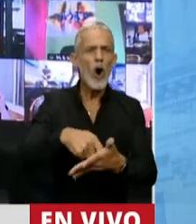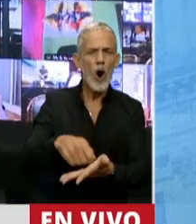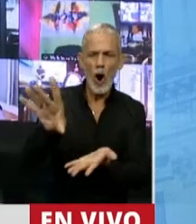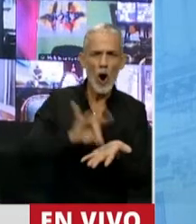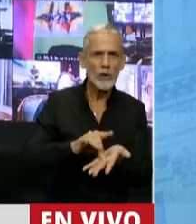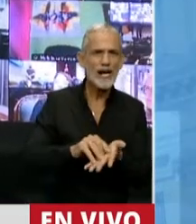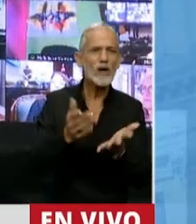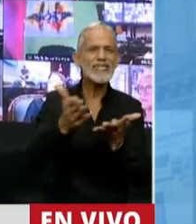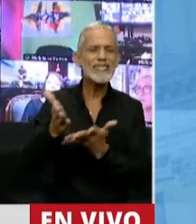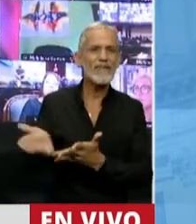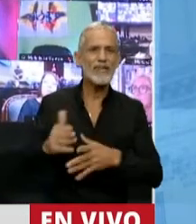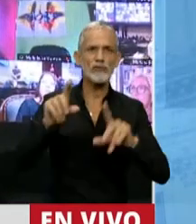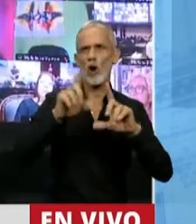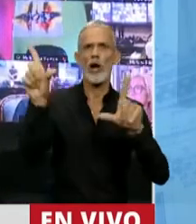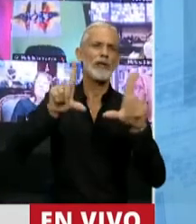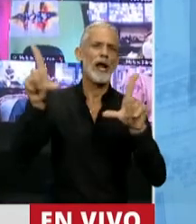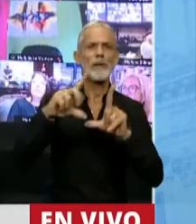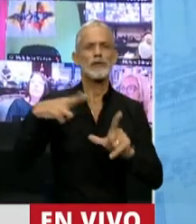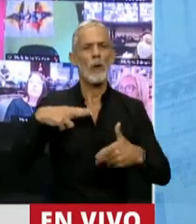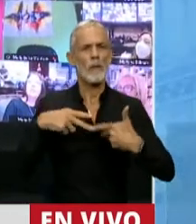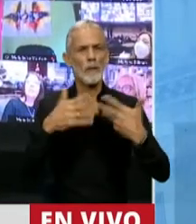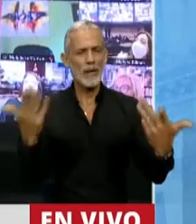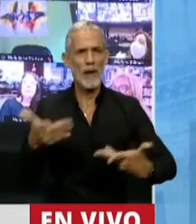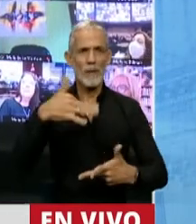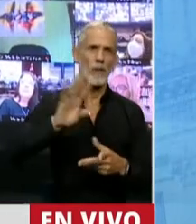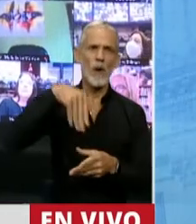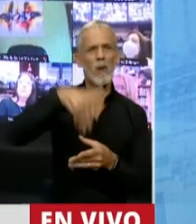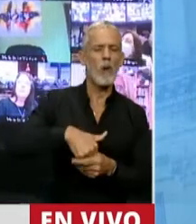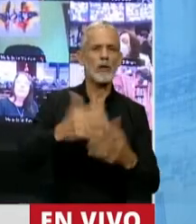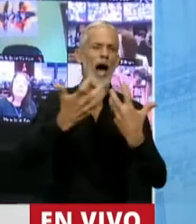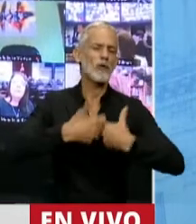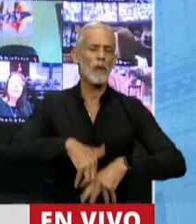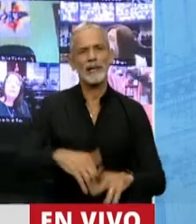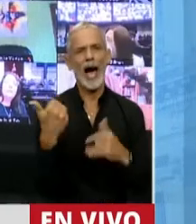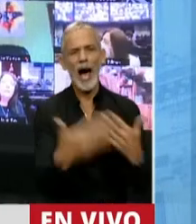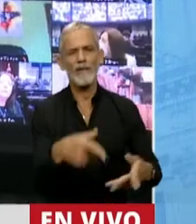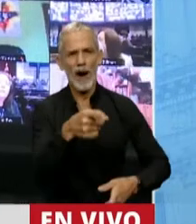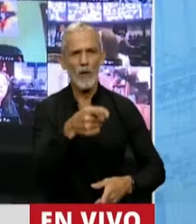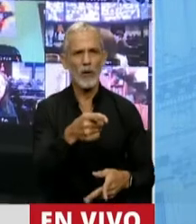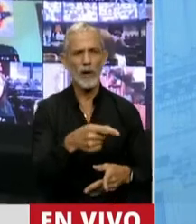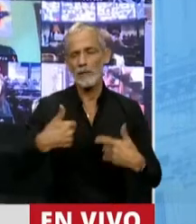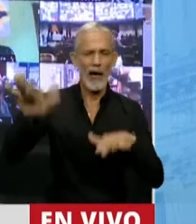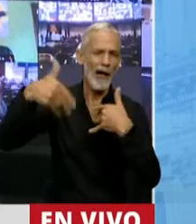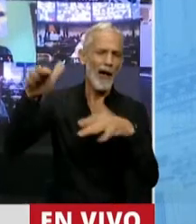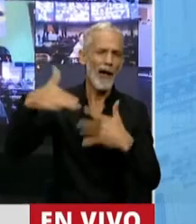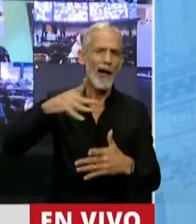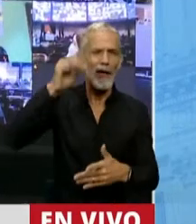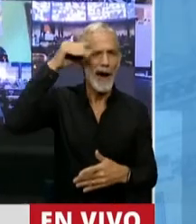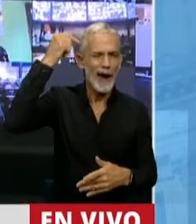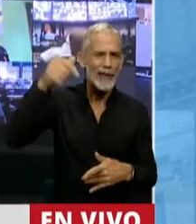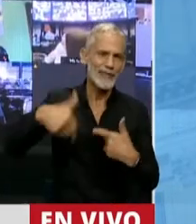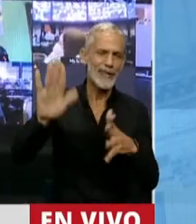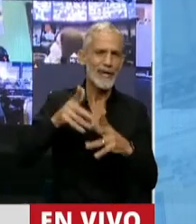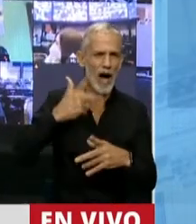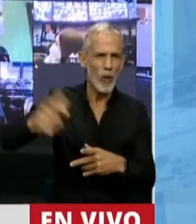este servicio de televisión privada, para que podamos votar automáticamente a favor de la impunidad de Cristina Fernández de Kirchner.